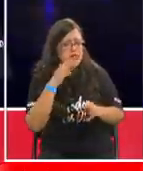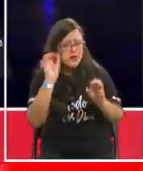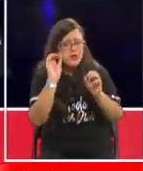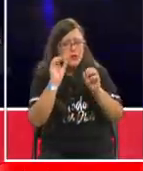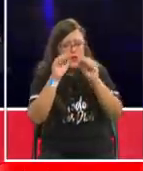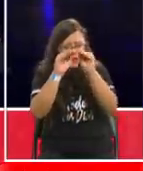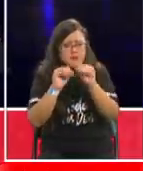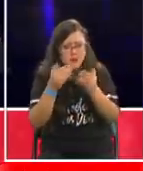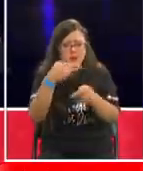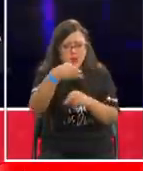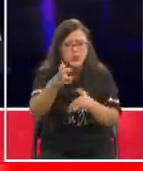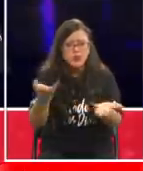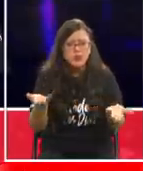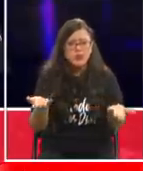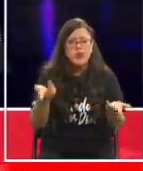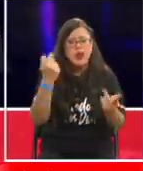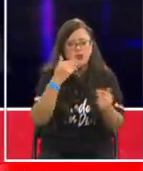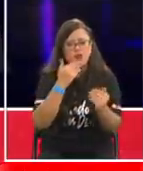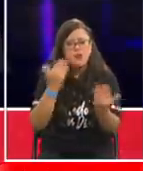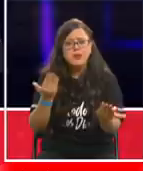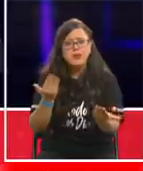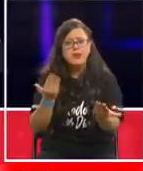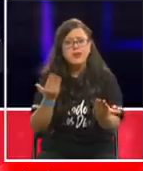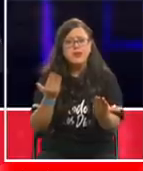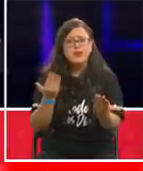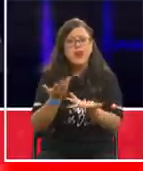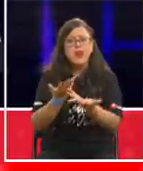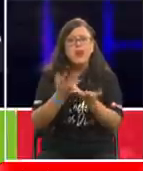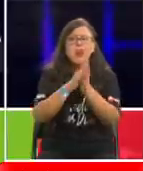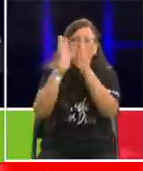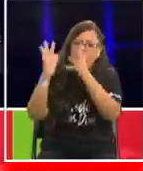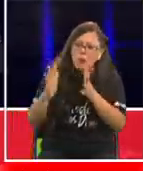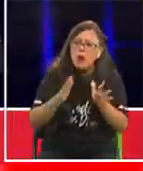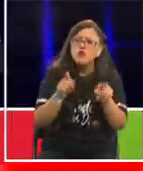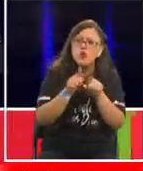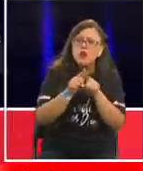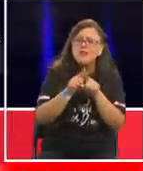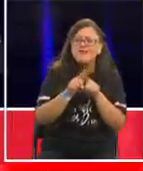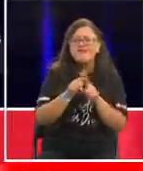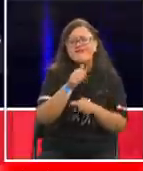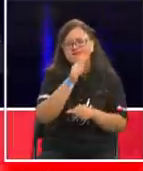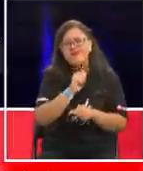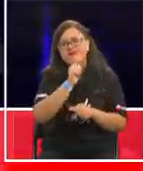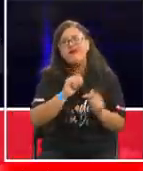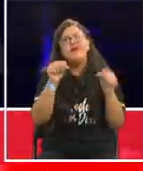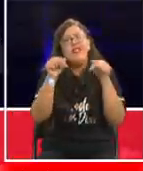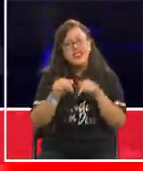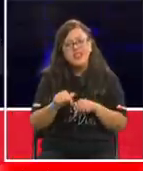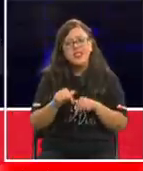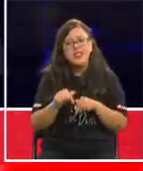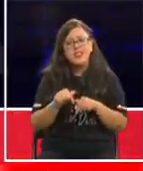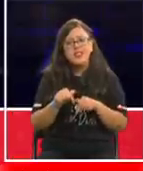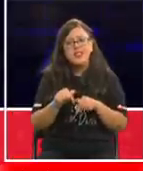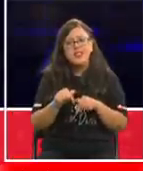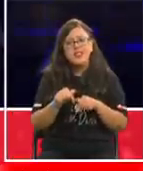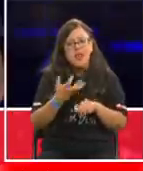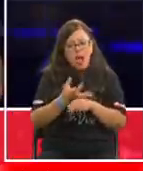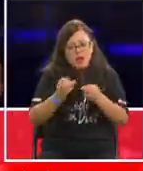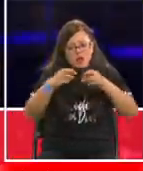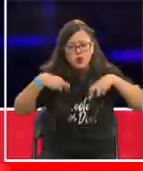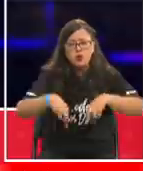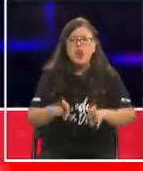que de cierta manera, si bien es cierto los aplausos se extrañan hoy día estamos dándonos la oportunidad